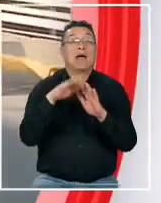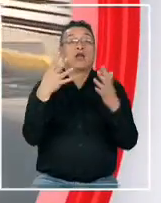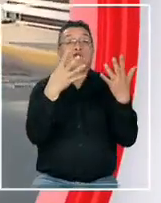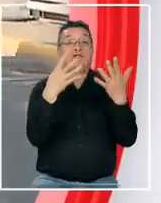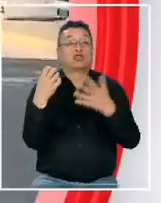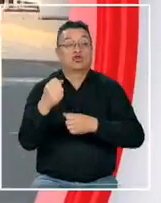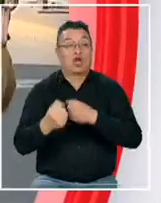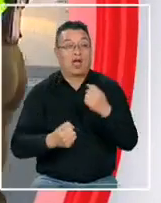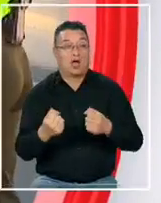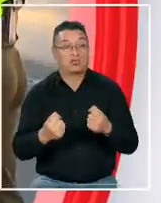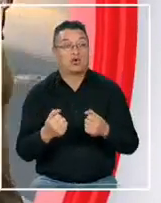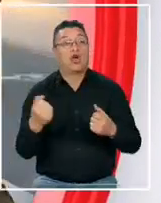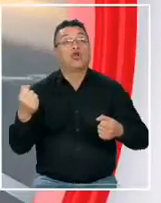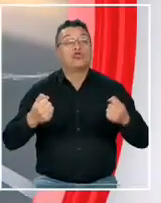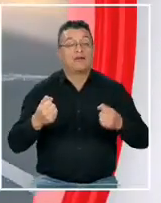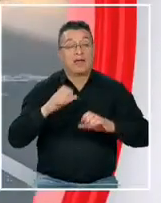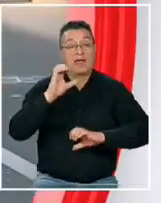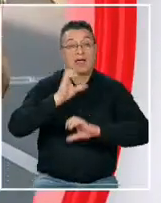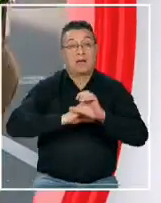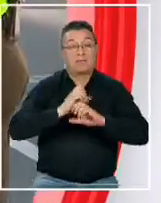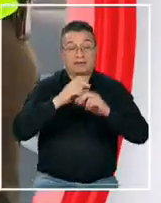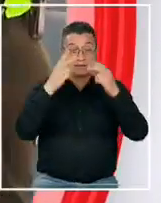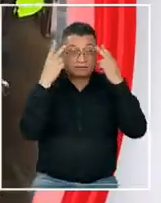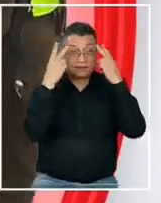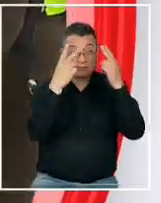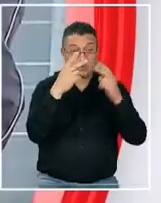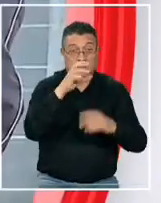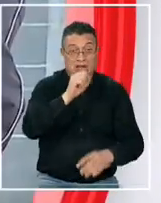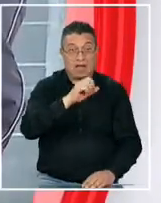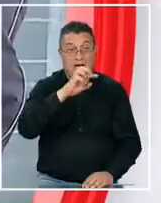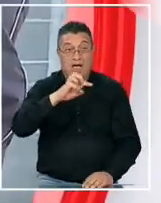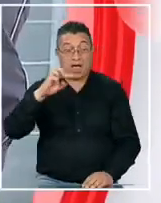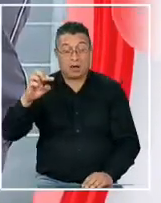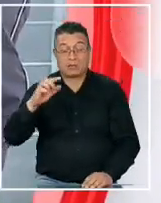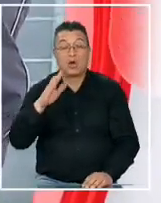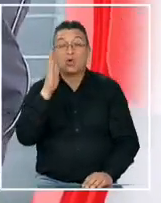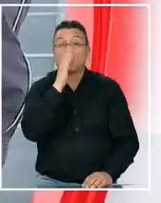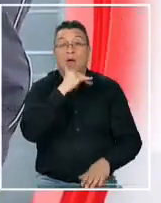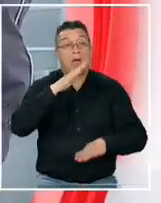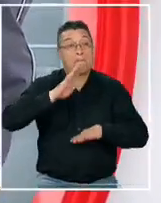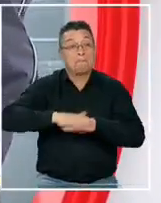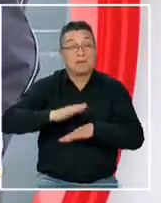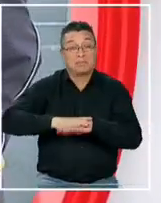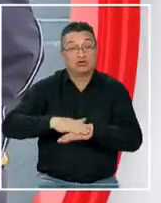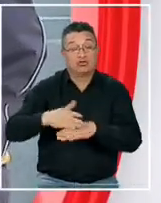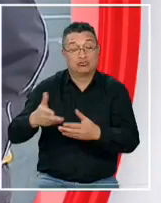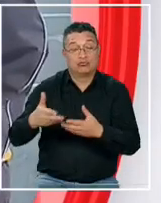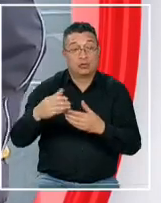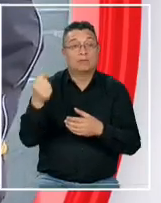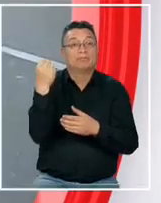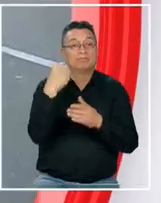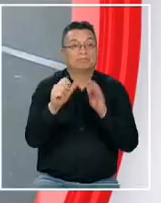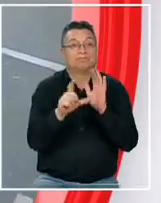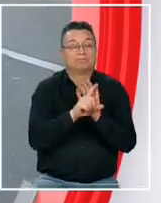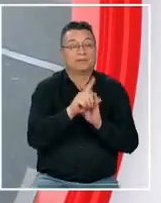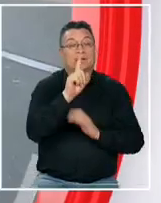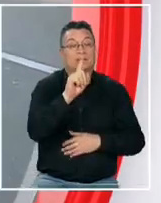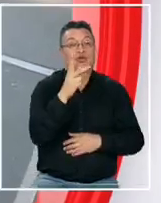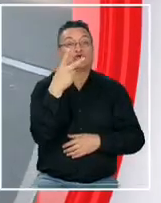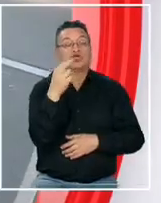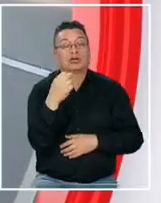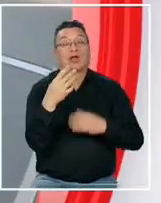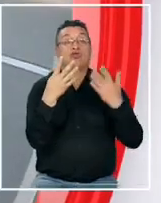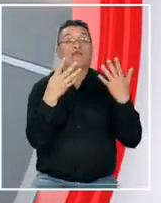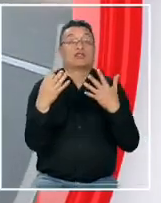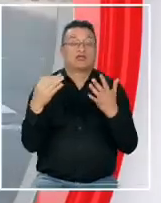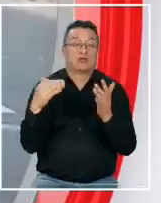los conductores que trabajan en empresas de transportes por aplicaciones que no cuentan con permisos para operar arriesgan infracciones que van entre los 180 y